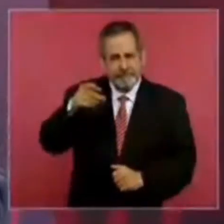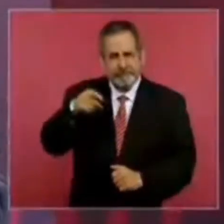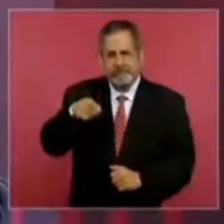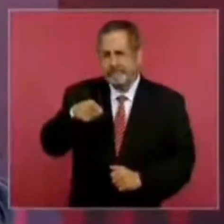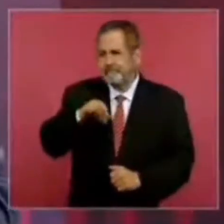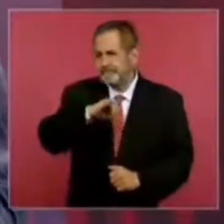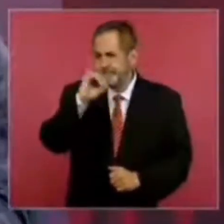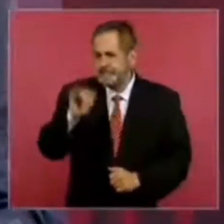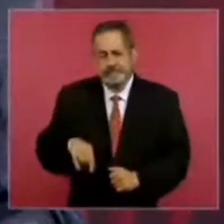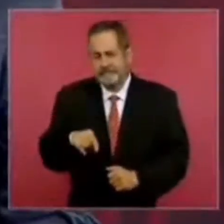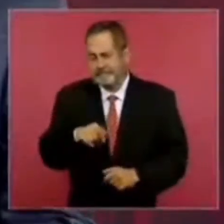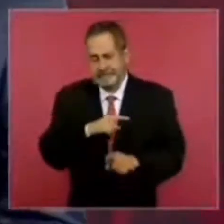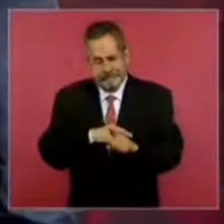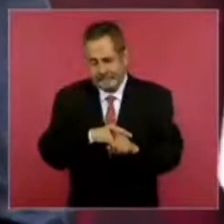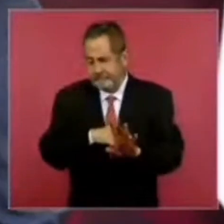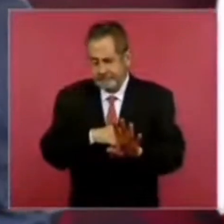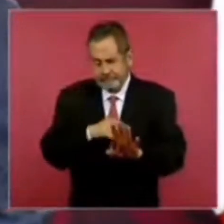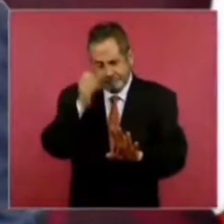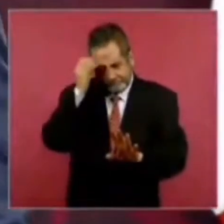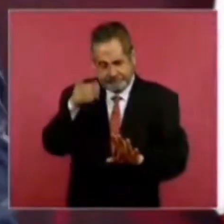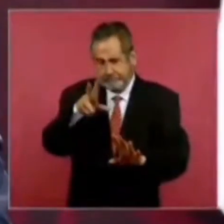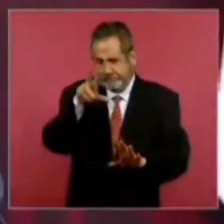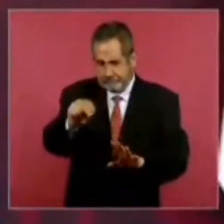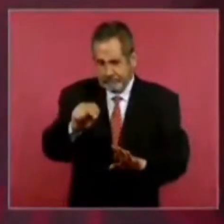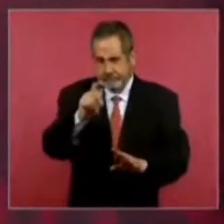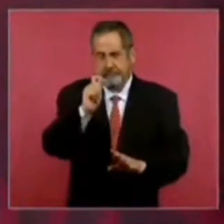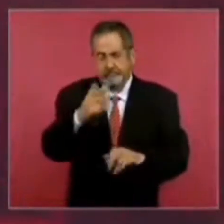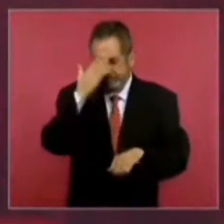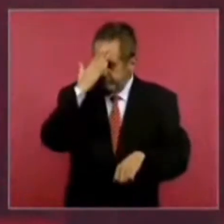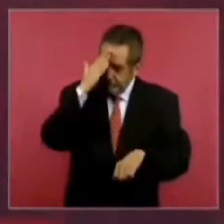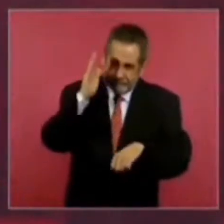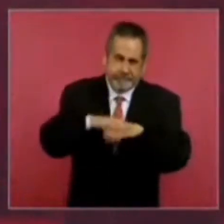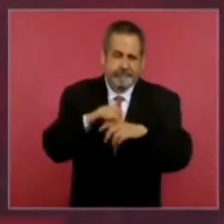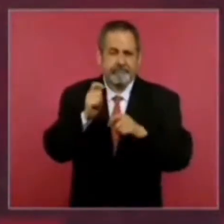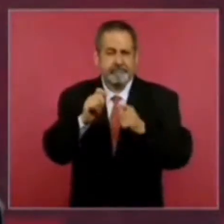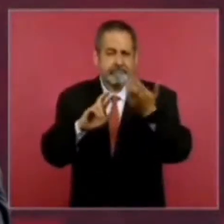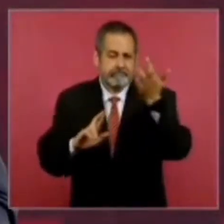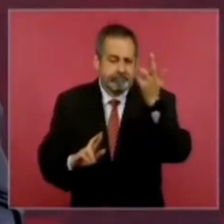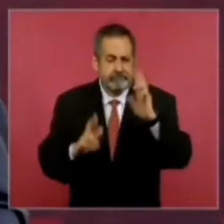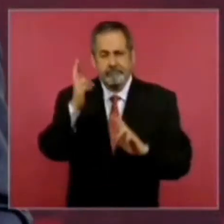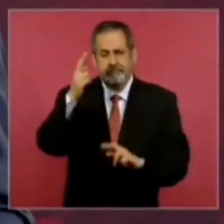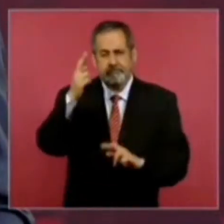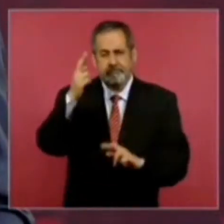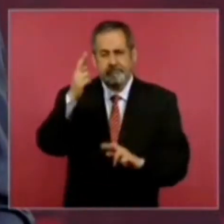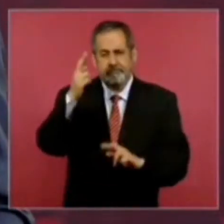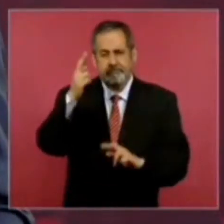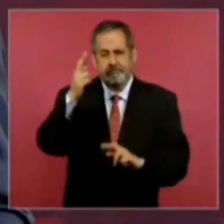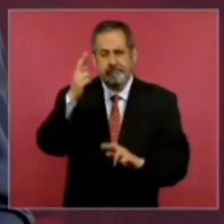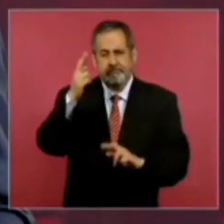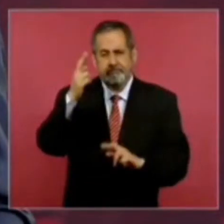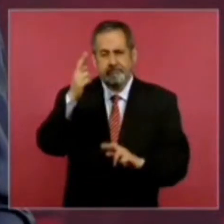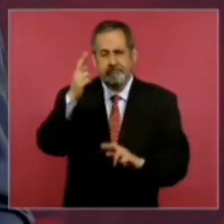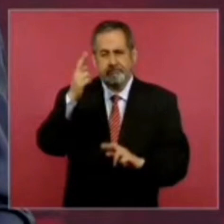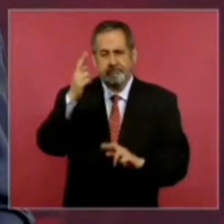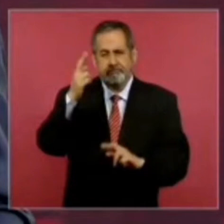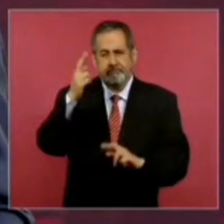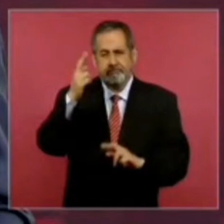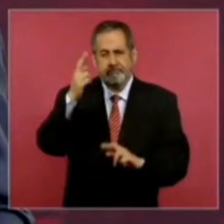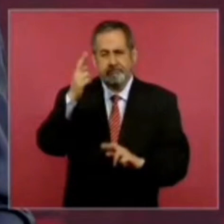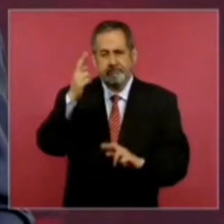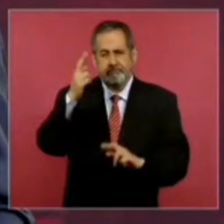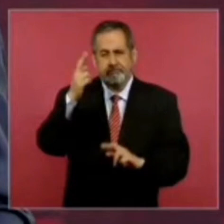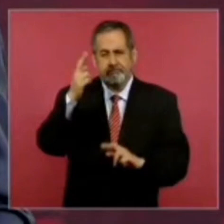lo que fue la Revolución Mexicana, que se convocó